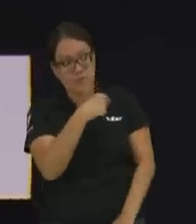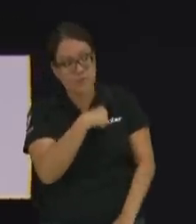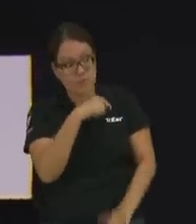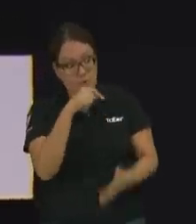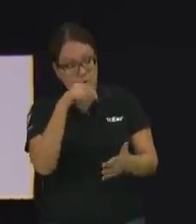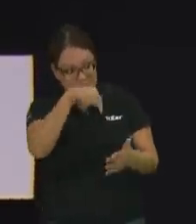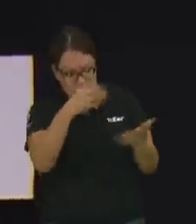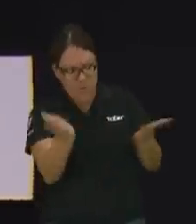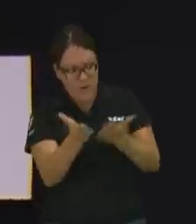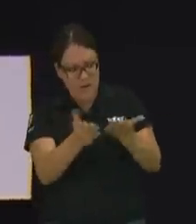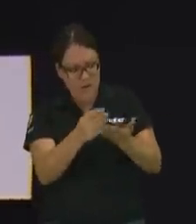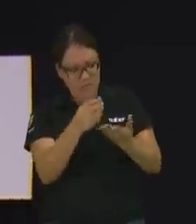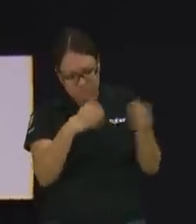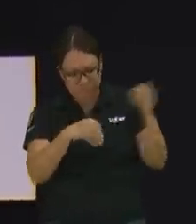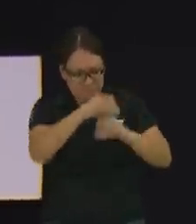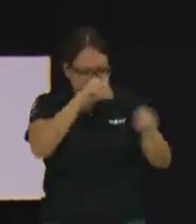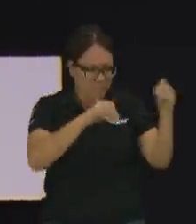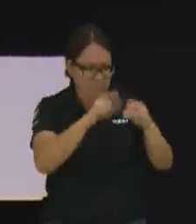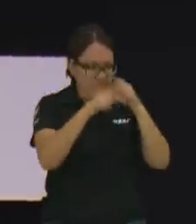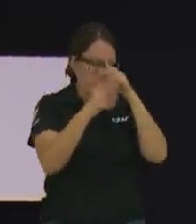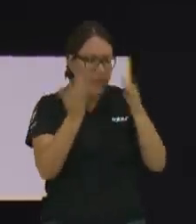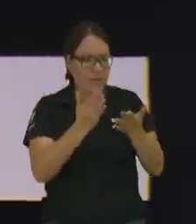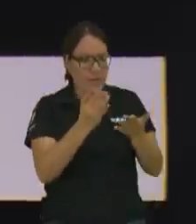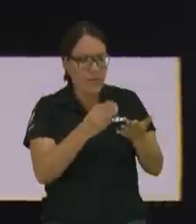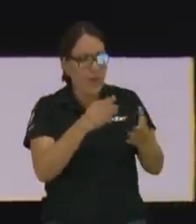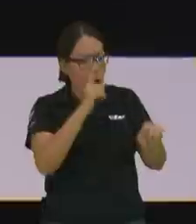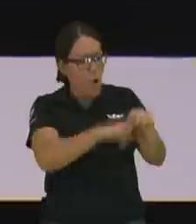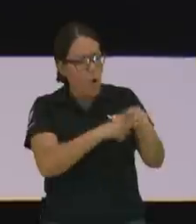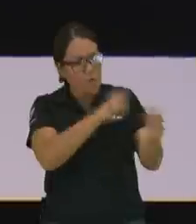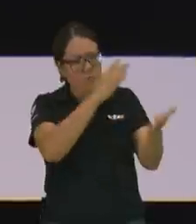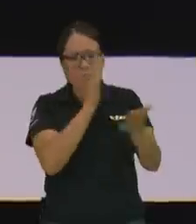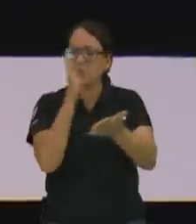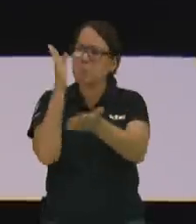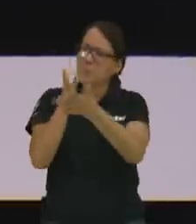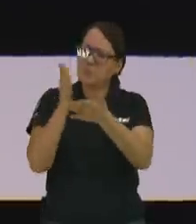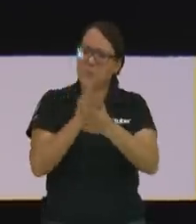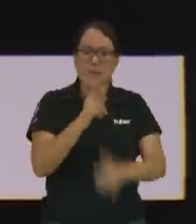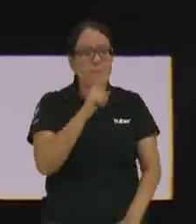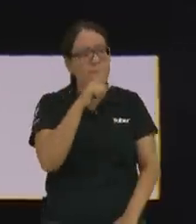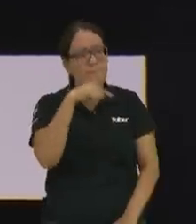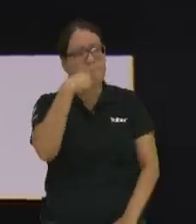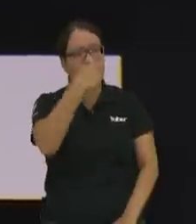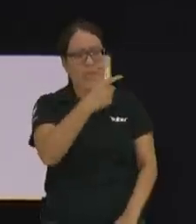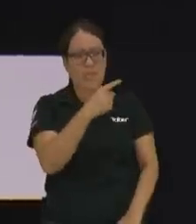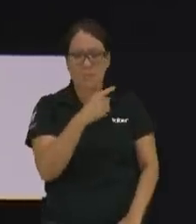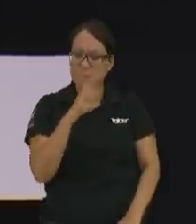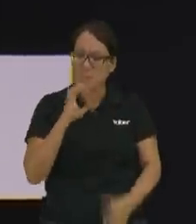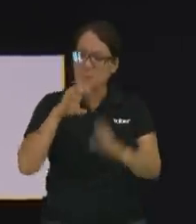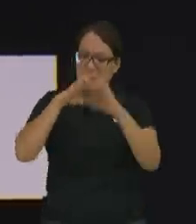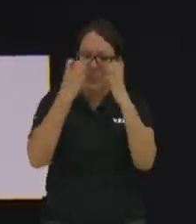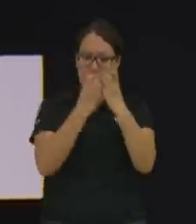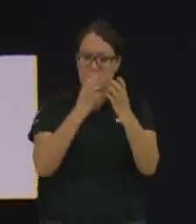esto fabrico lo otro pongo aquí pongo allá a que horas puede llegar a su fábrica a tal hora mañana van mis compañeros para allá